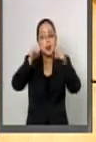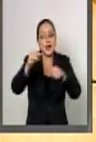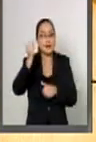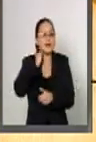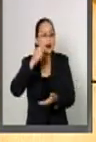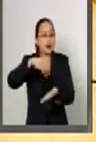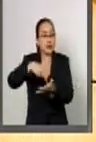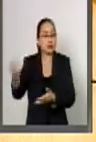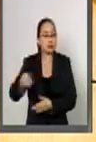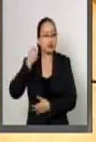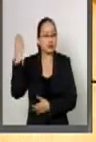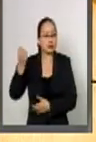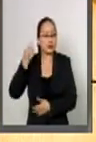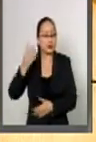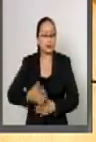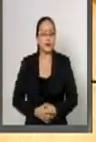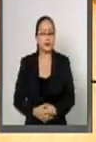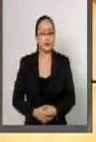al orador